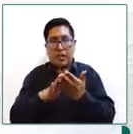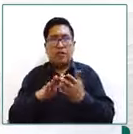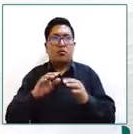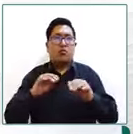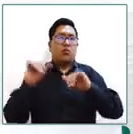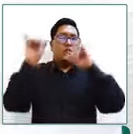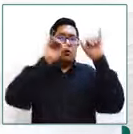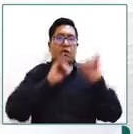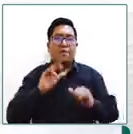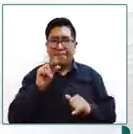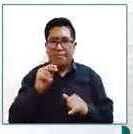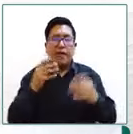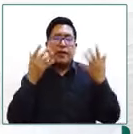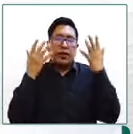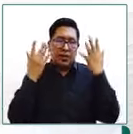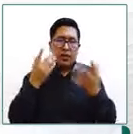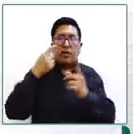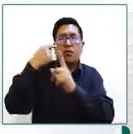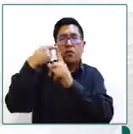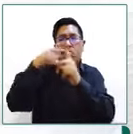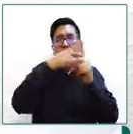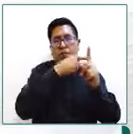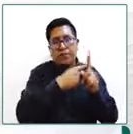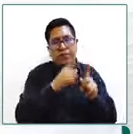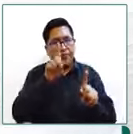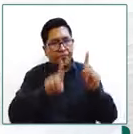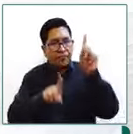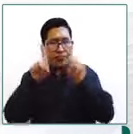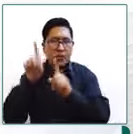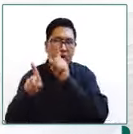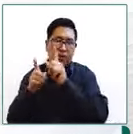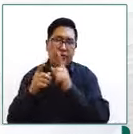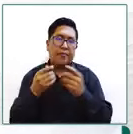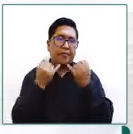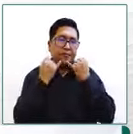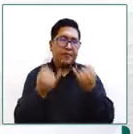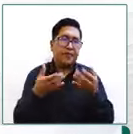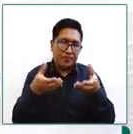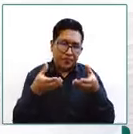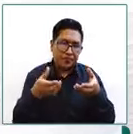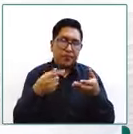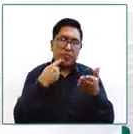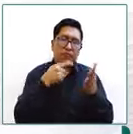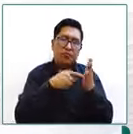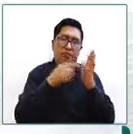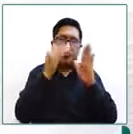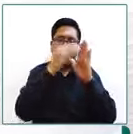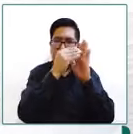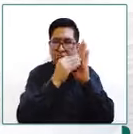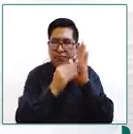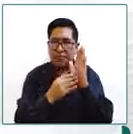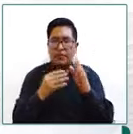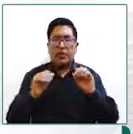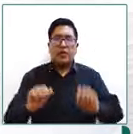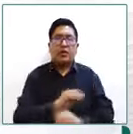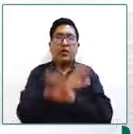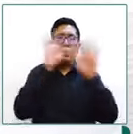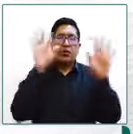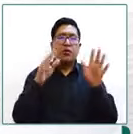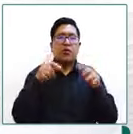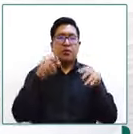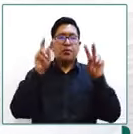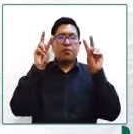informe lo establece también en un nivel muy importante dentro de esa dispersión